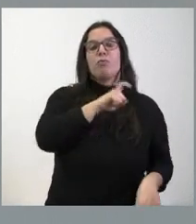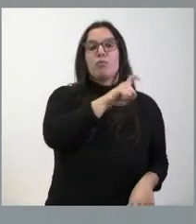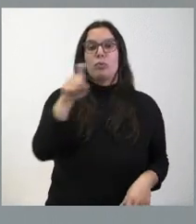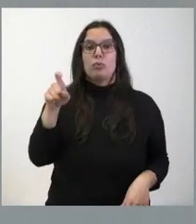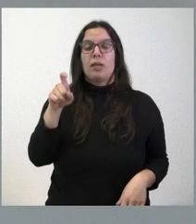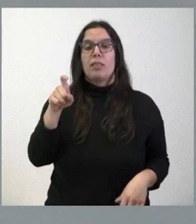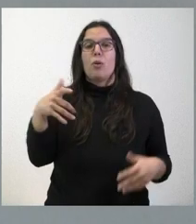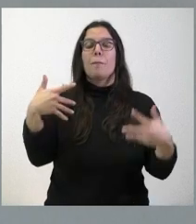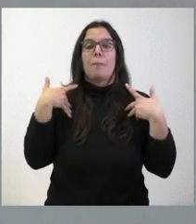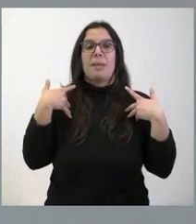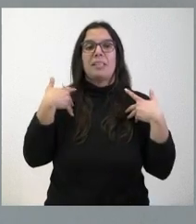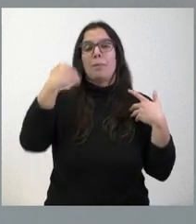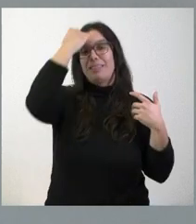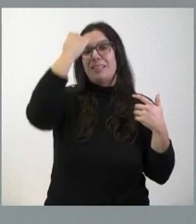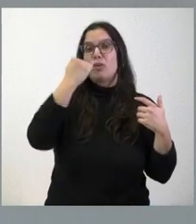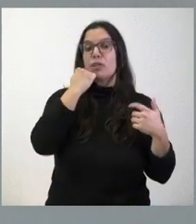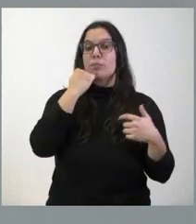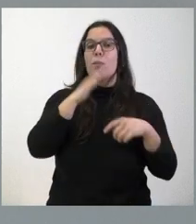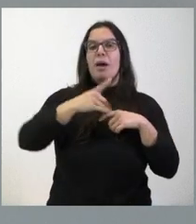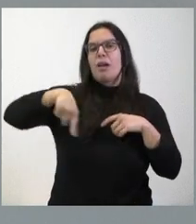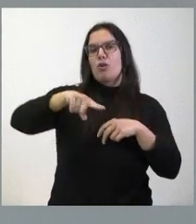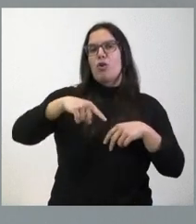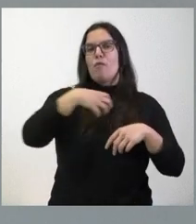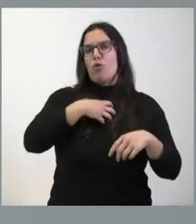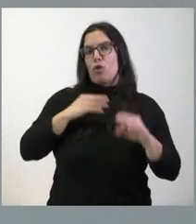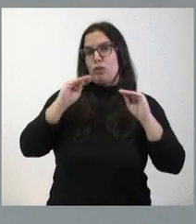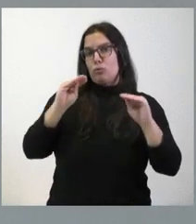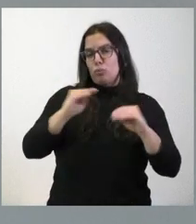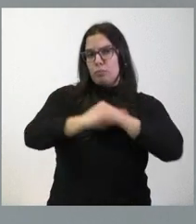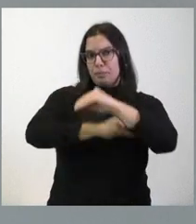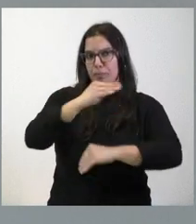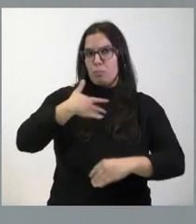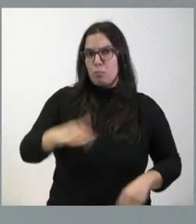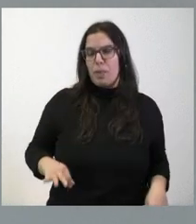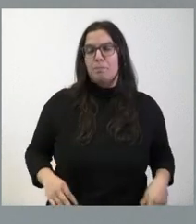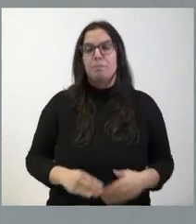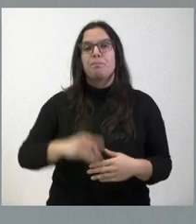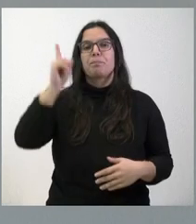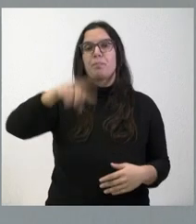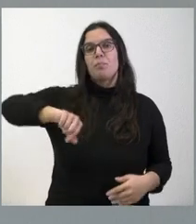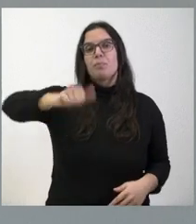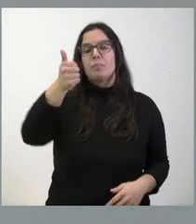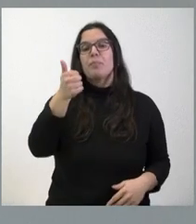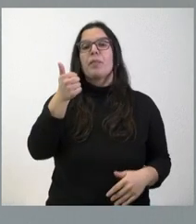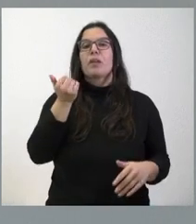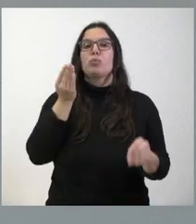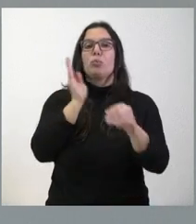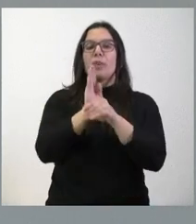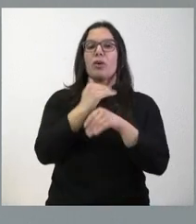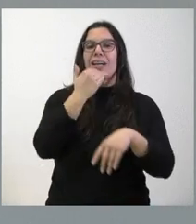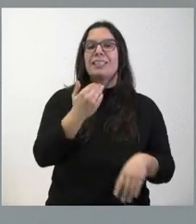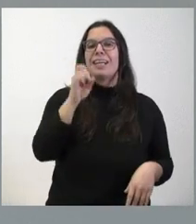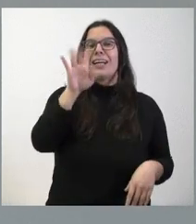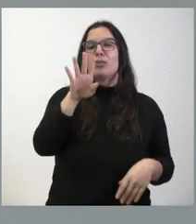Víctimas del Terrorismo para el Desarrollo de las Funciones que le son propias. Hemos aprobado también una subvención de casi